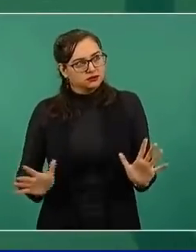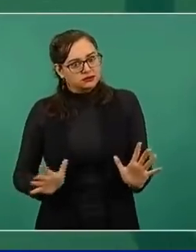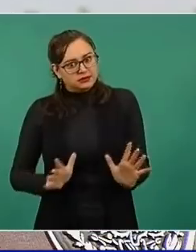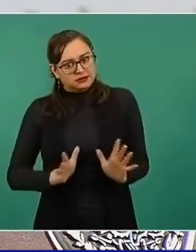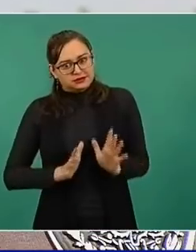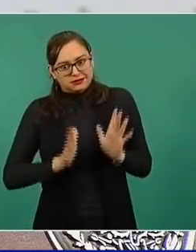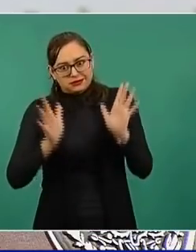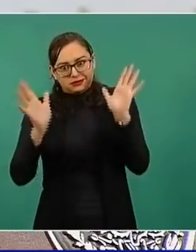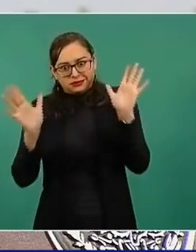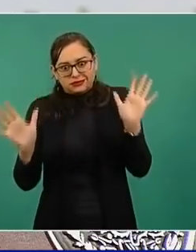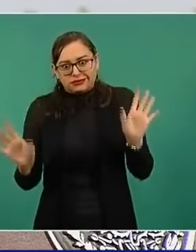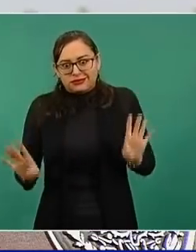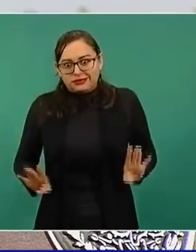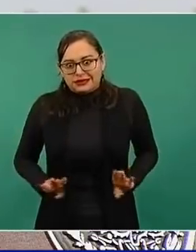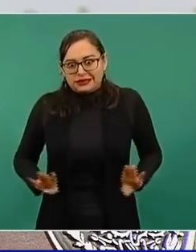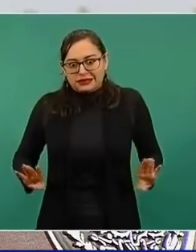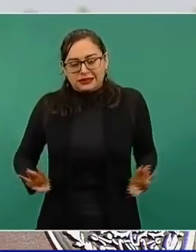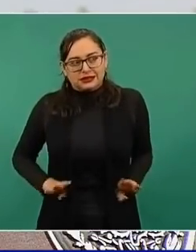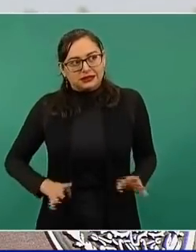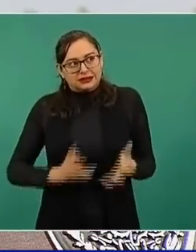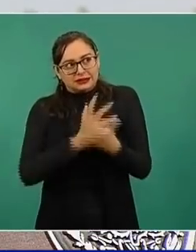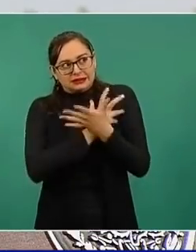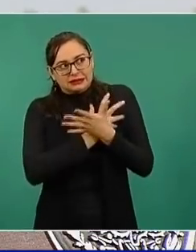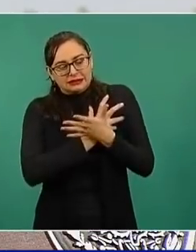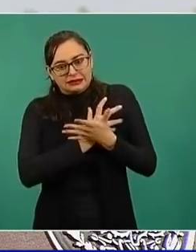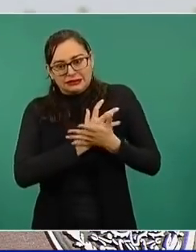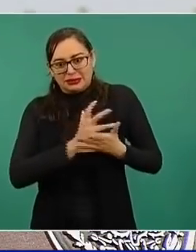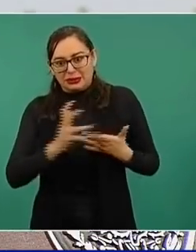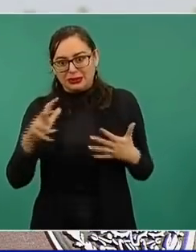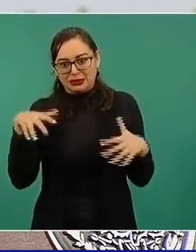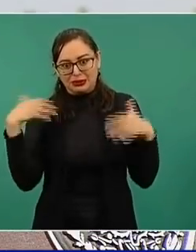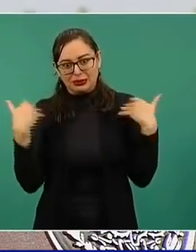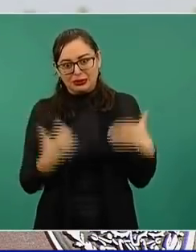sucede, afortunadamente.